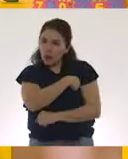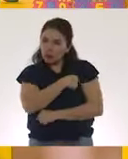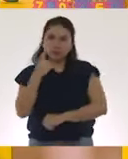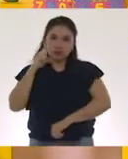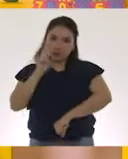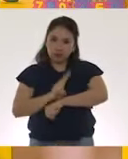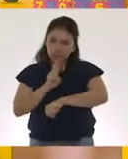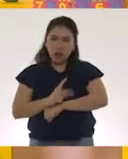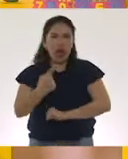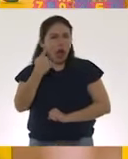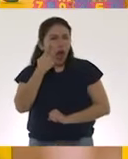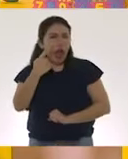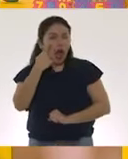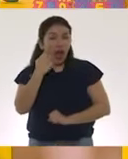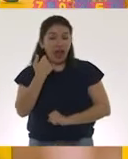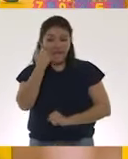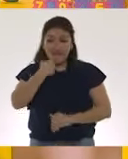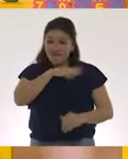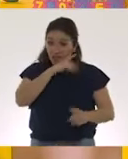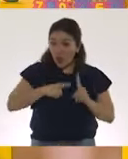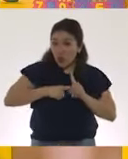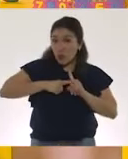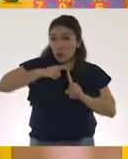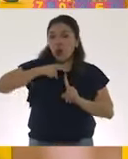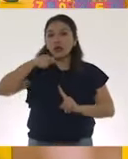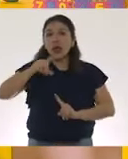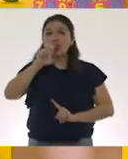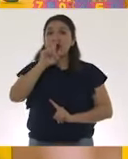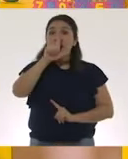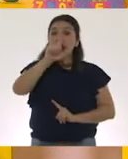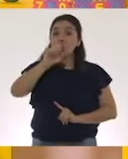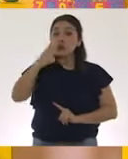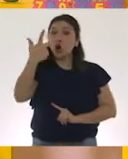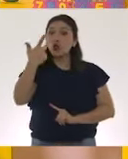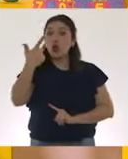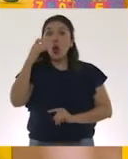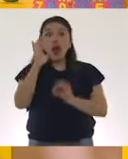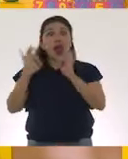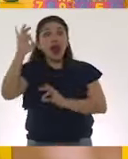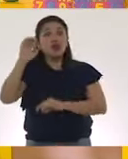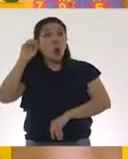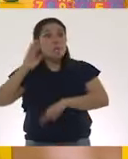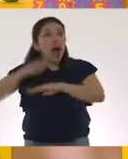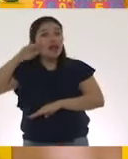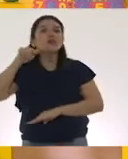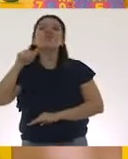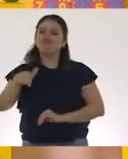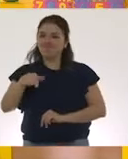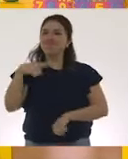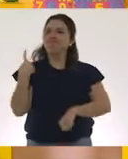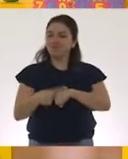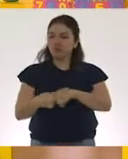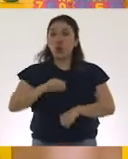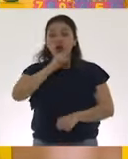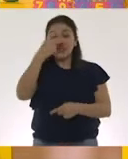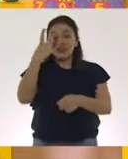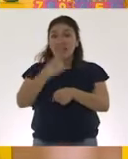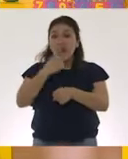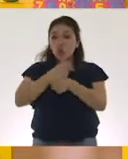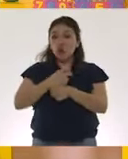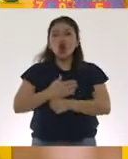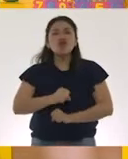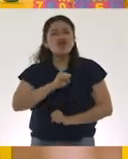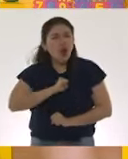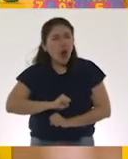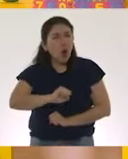Normalmente la fiebre la consideramos cuando es 37.8 grados o mayor. El segundo es la tos. La tos